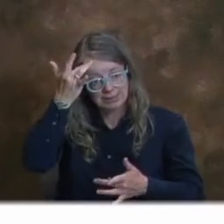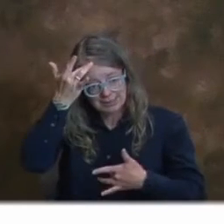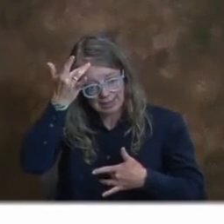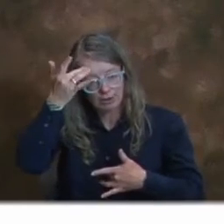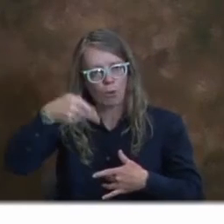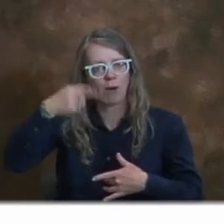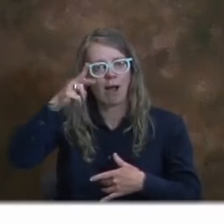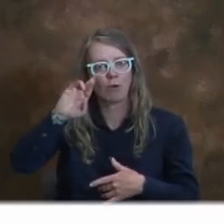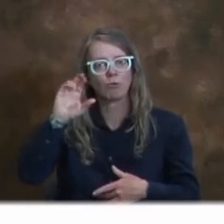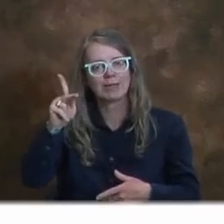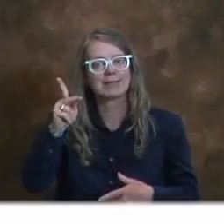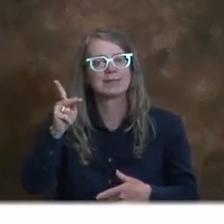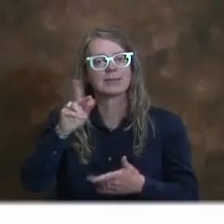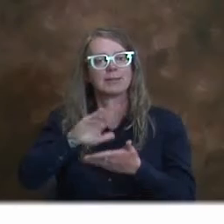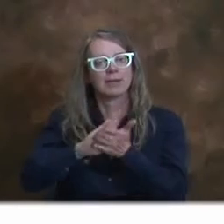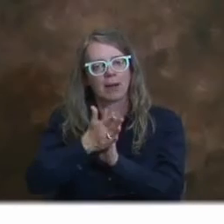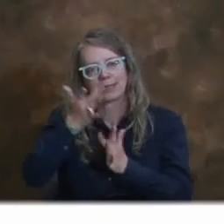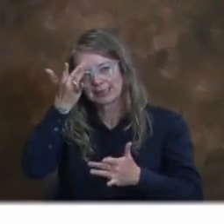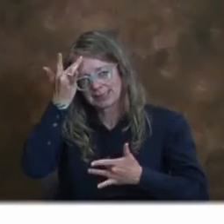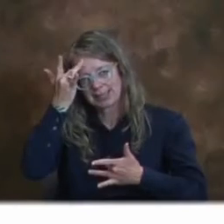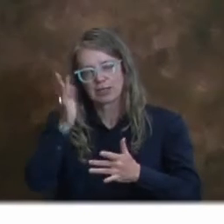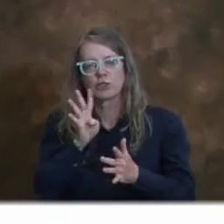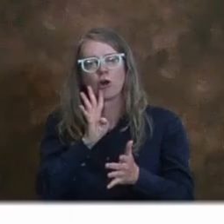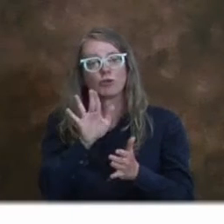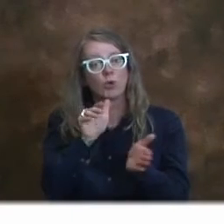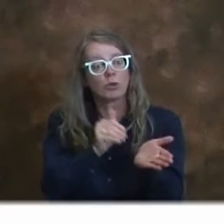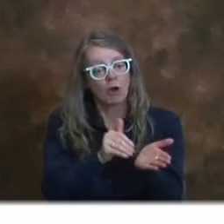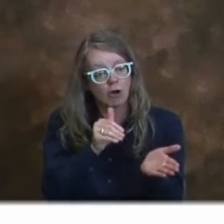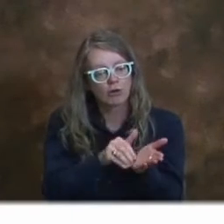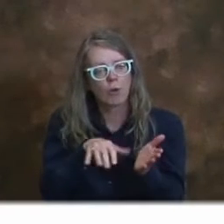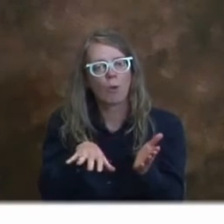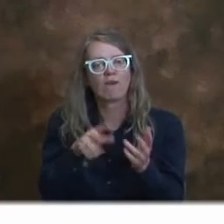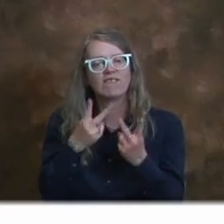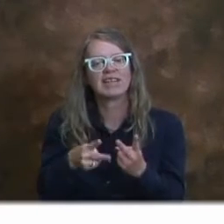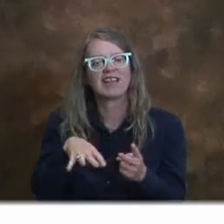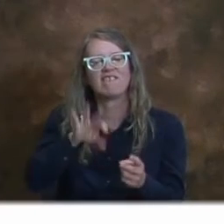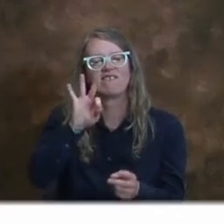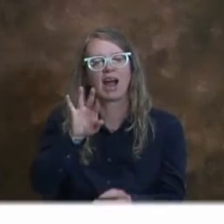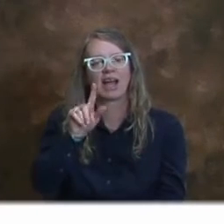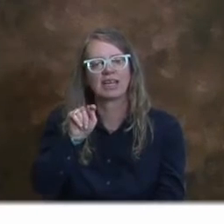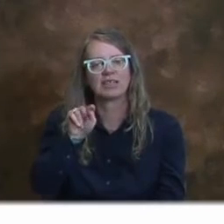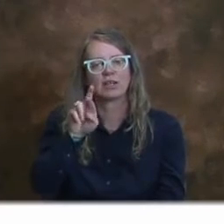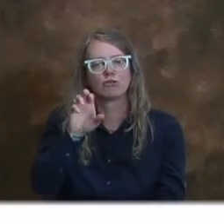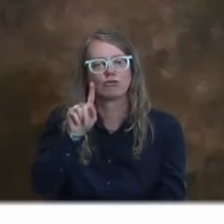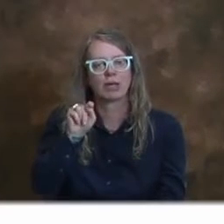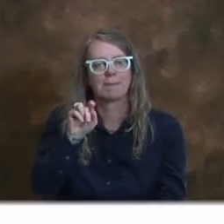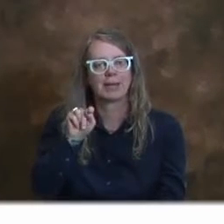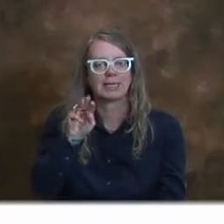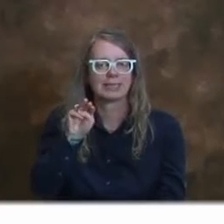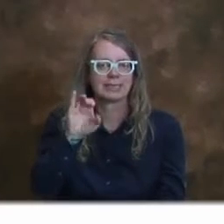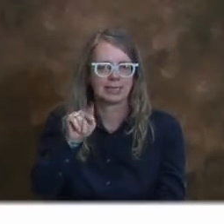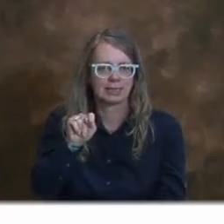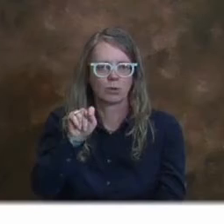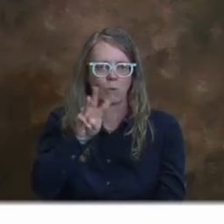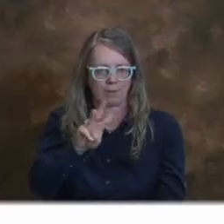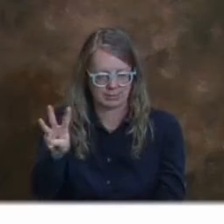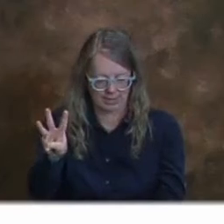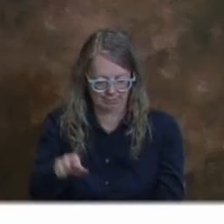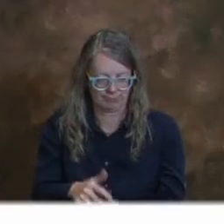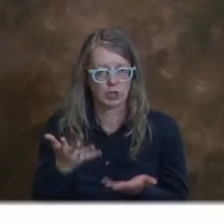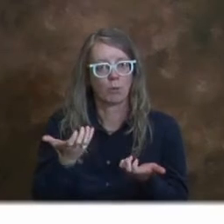tiene un alto riesgo de padecer una enfermedad grave, hable con su proveedor o visite de nuevo la página web covid19